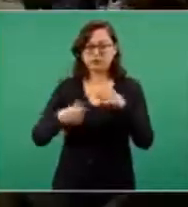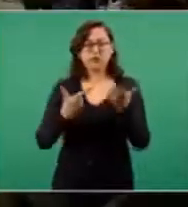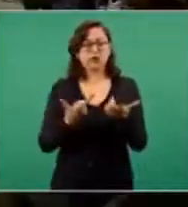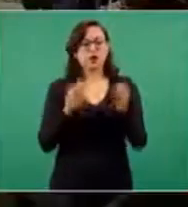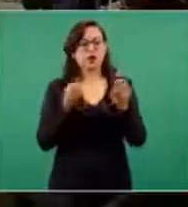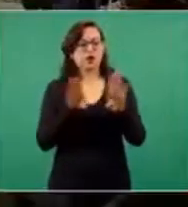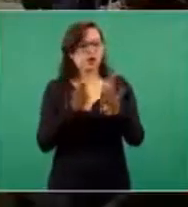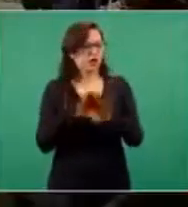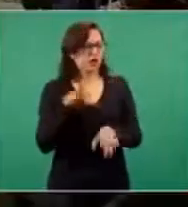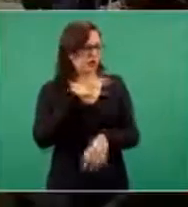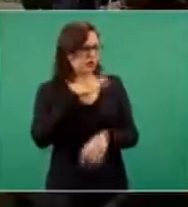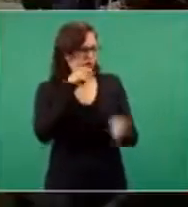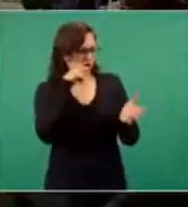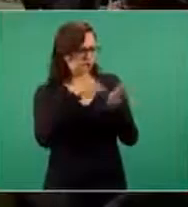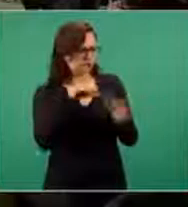Sí,